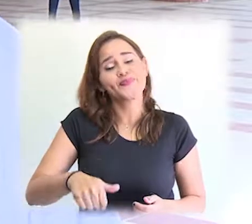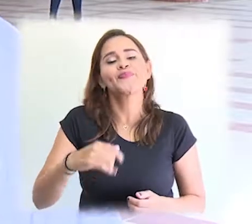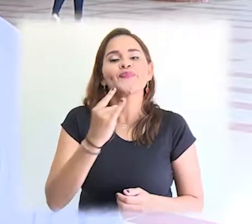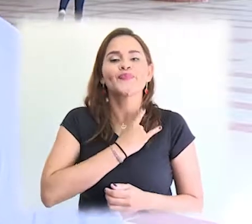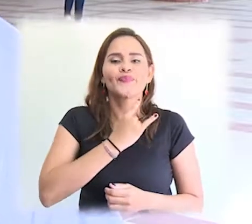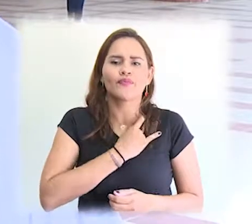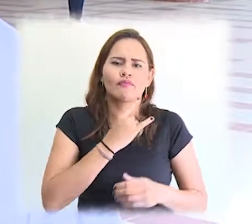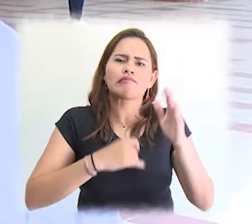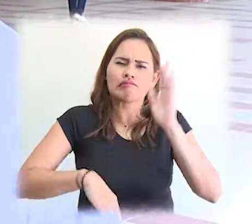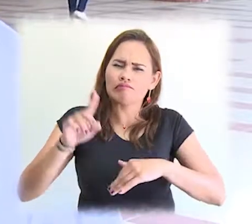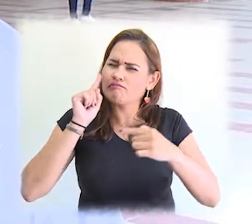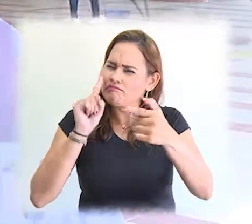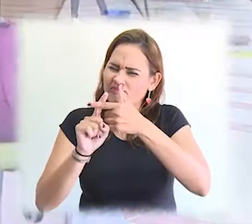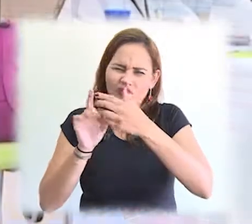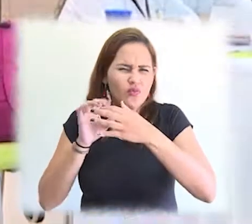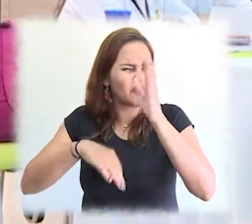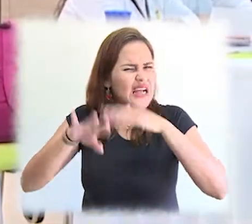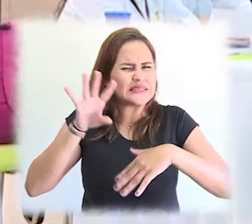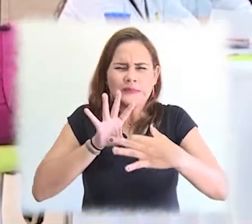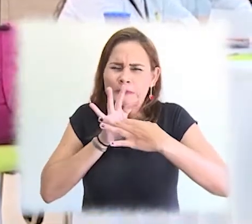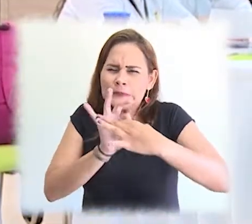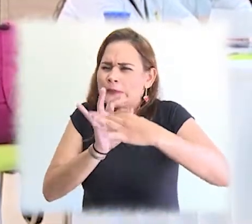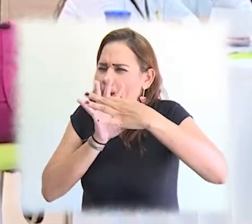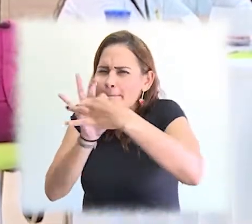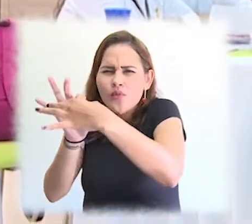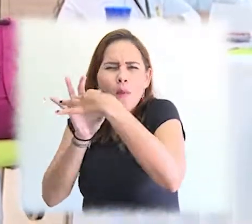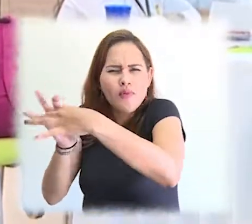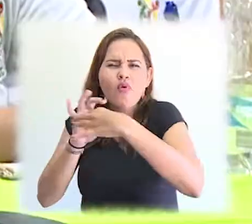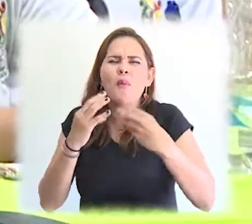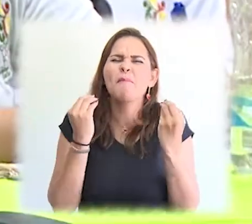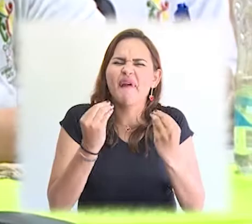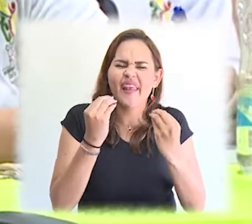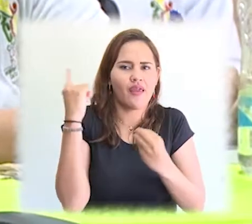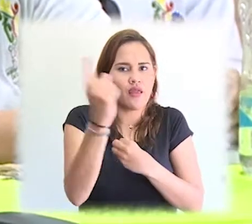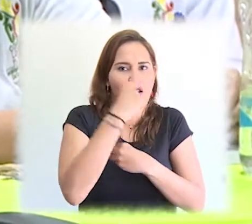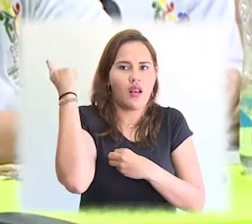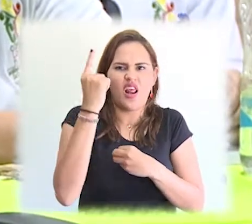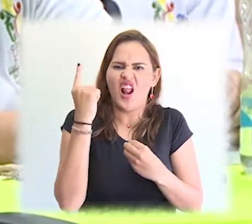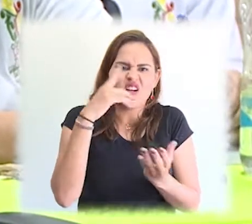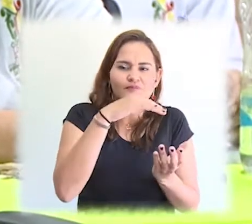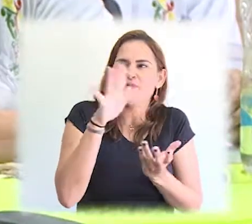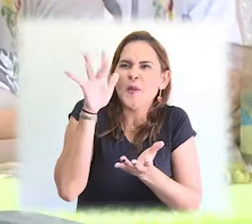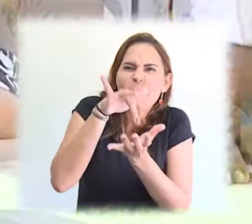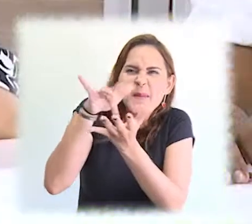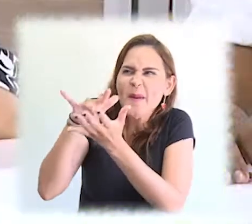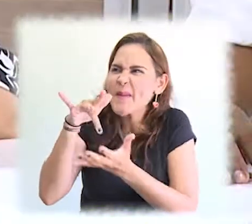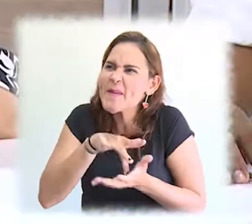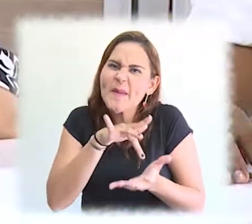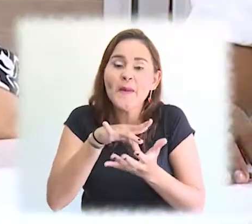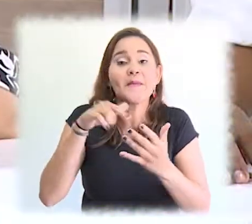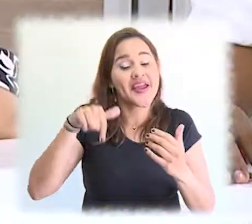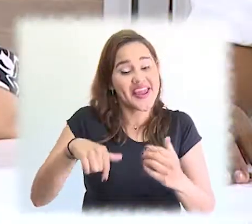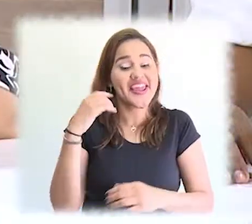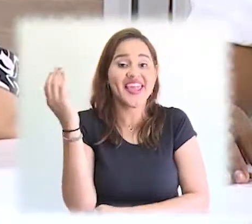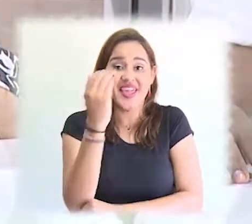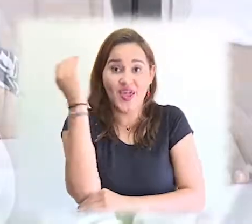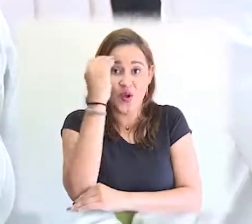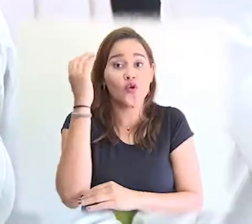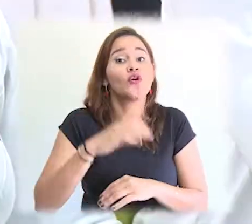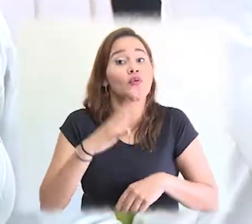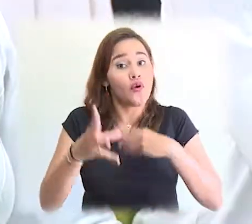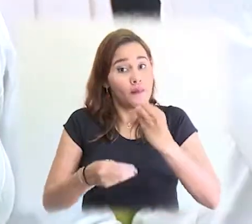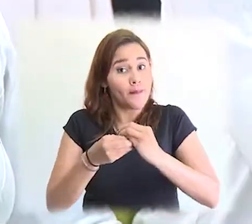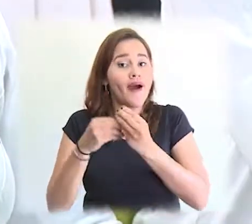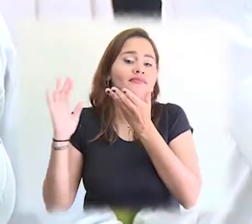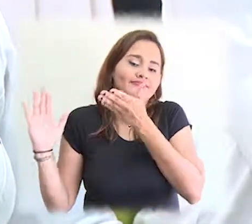entes gubernamentales. Esta casa de estudios en su rol académico propende por mantener estas alianzas que fortalezcan la